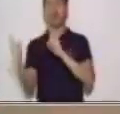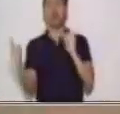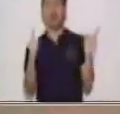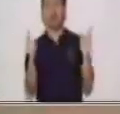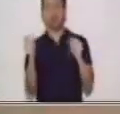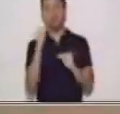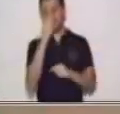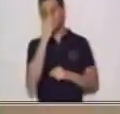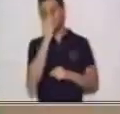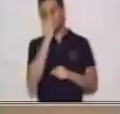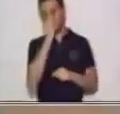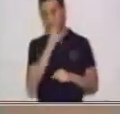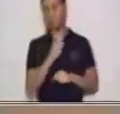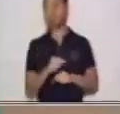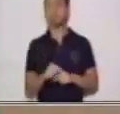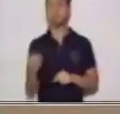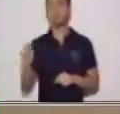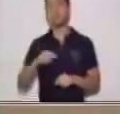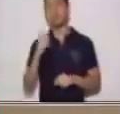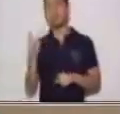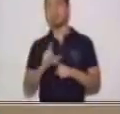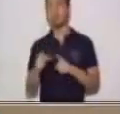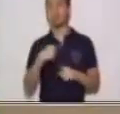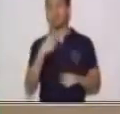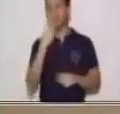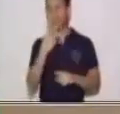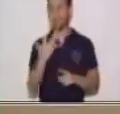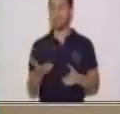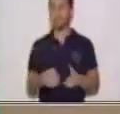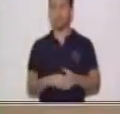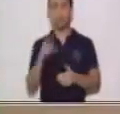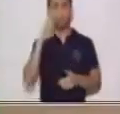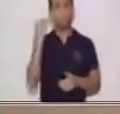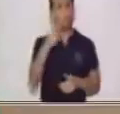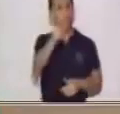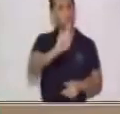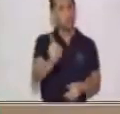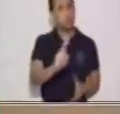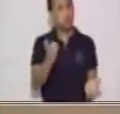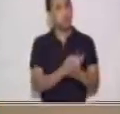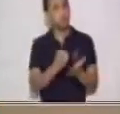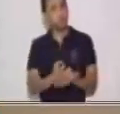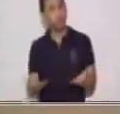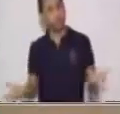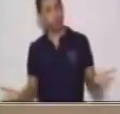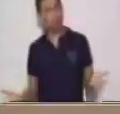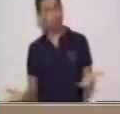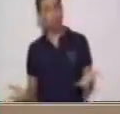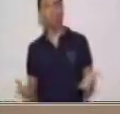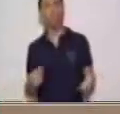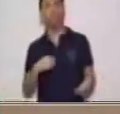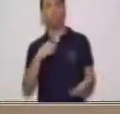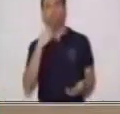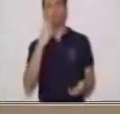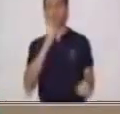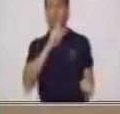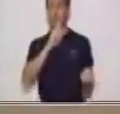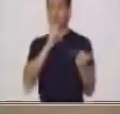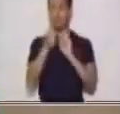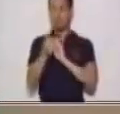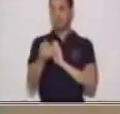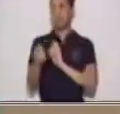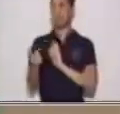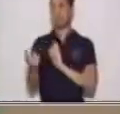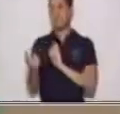me molesta, ¿por qué no estás en la escuela? Hasta el tono de voz cambia. Vamos